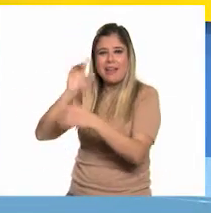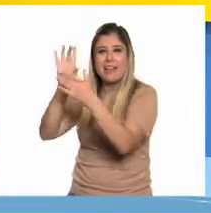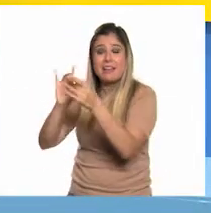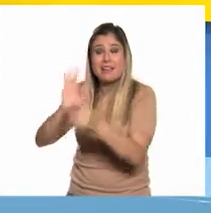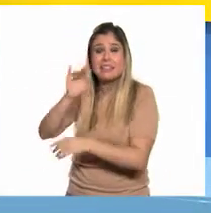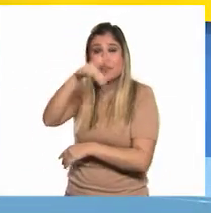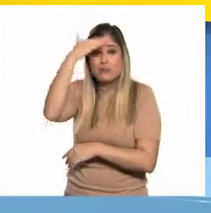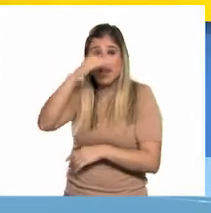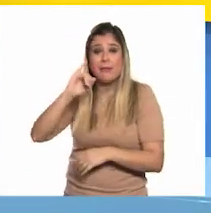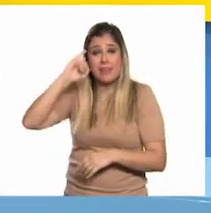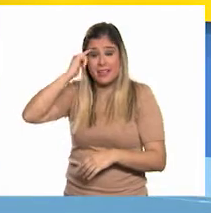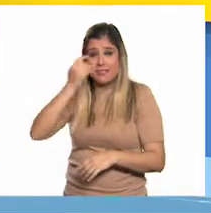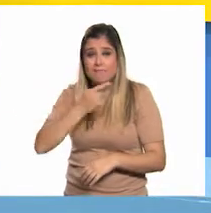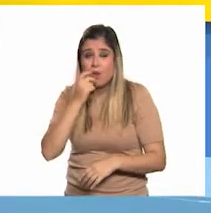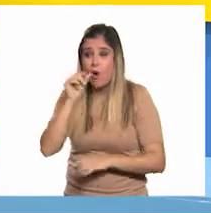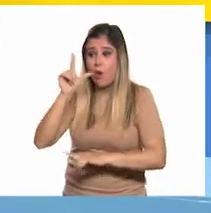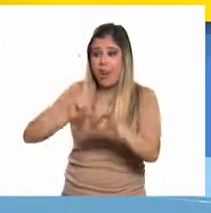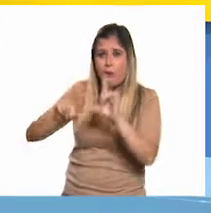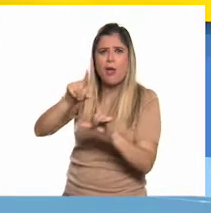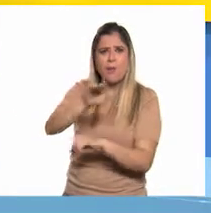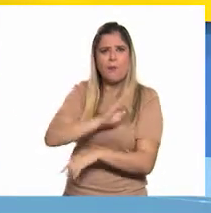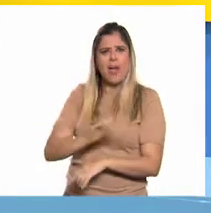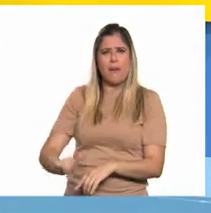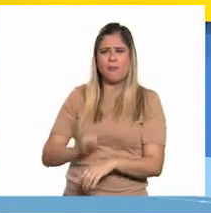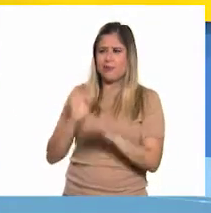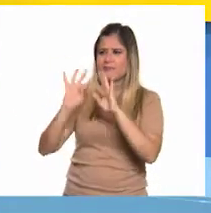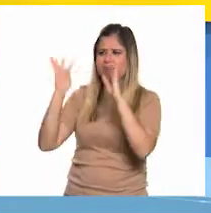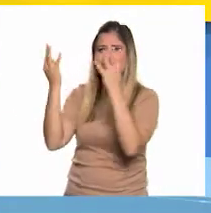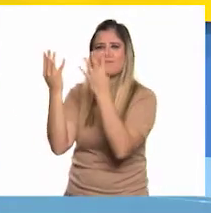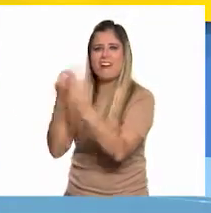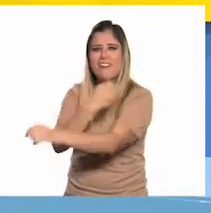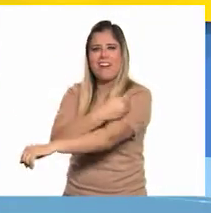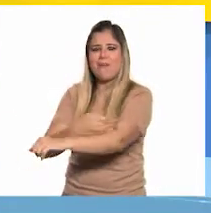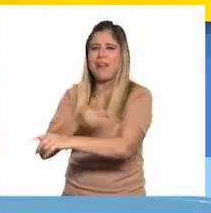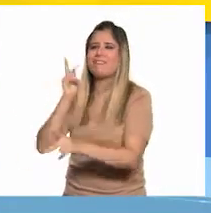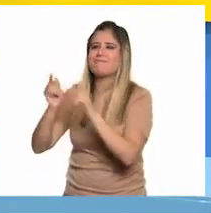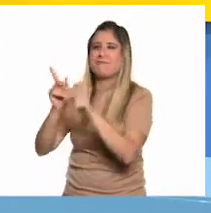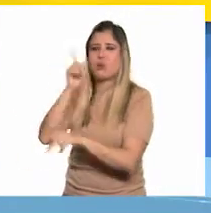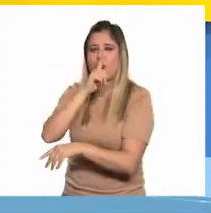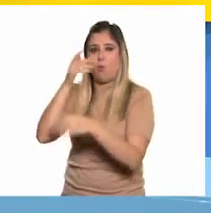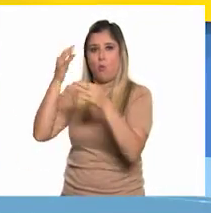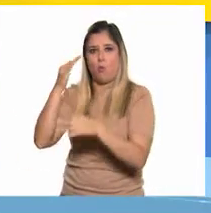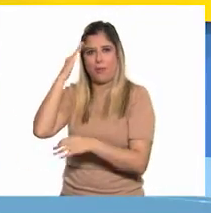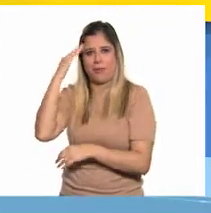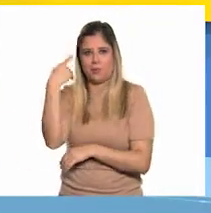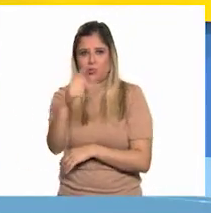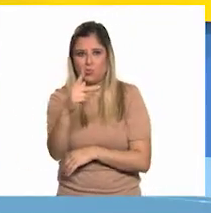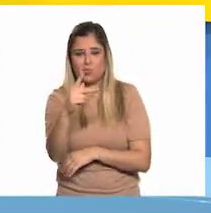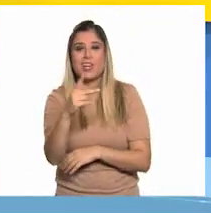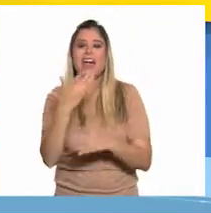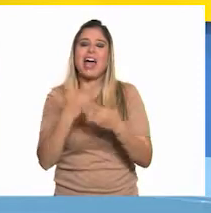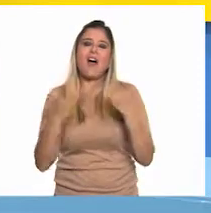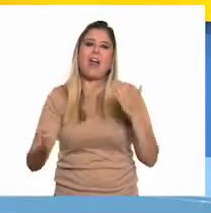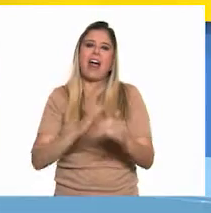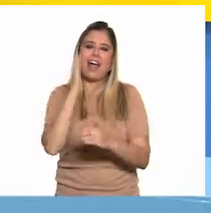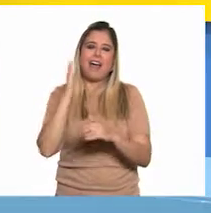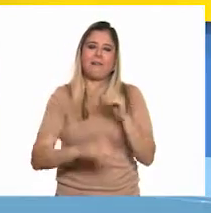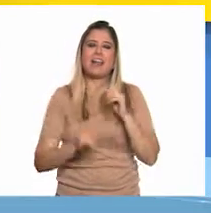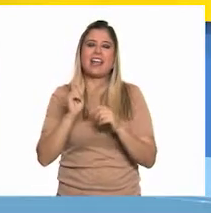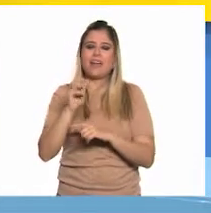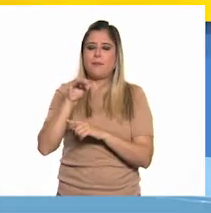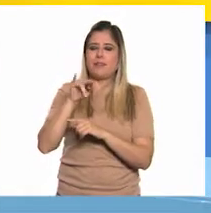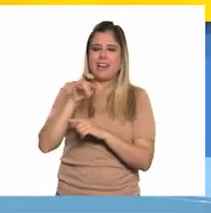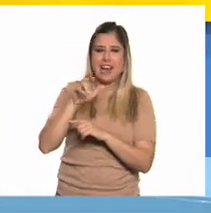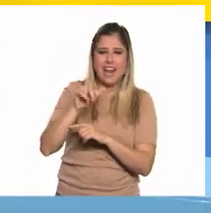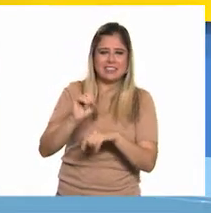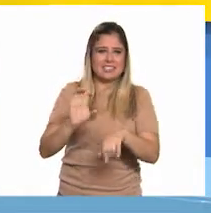aprovecha también este momento para practicarla y platica con tu familia en tu lengua materna. Por hoy hemos terminado con minerales,